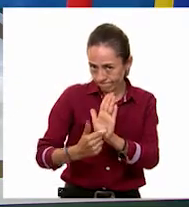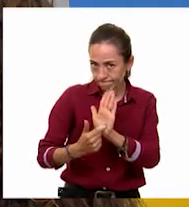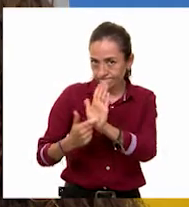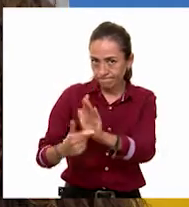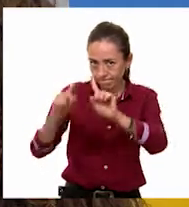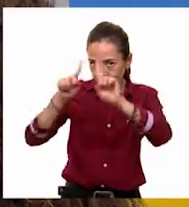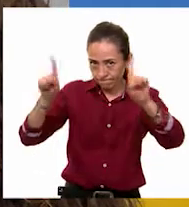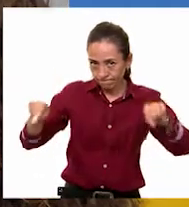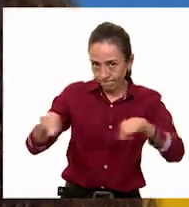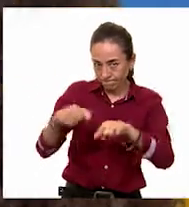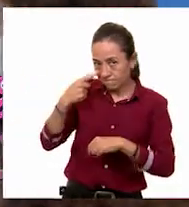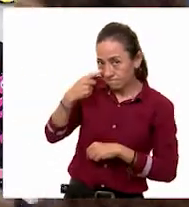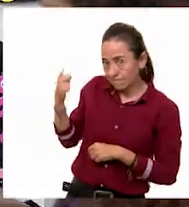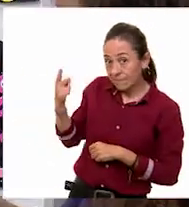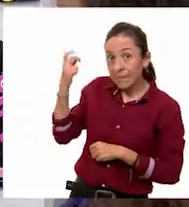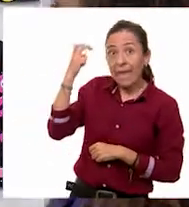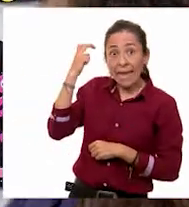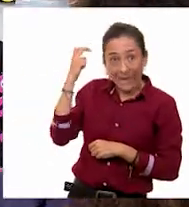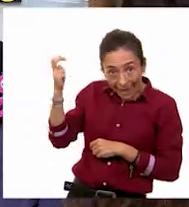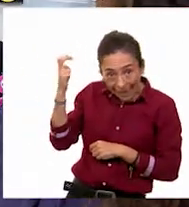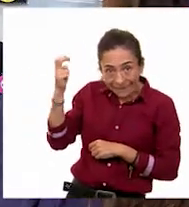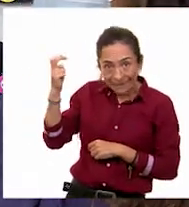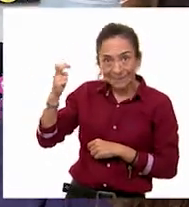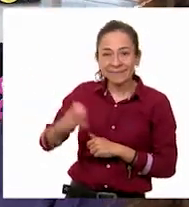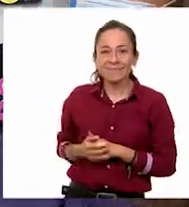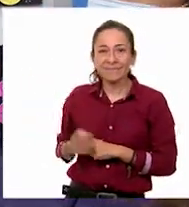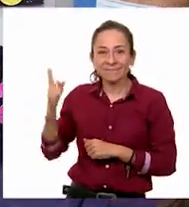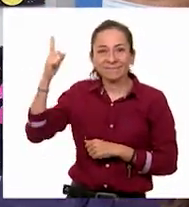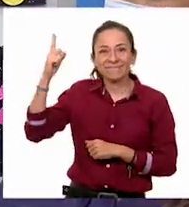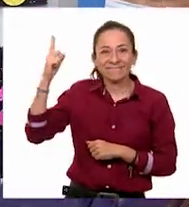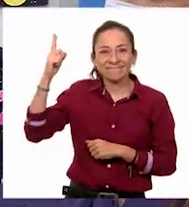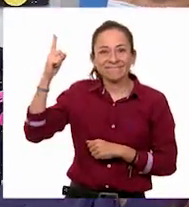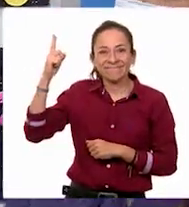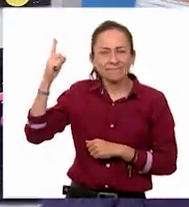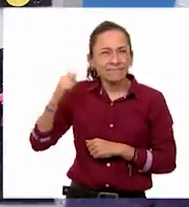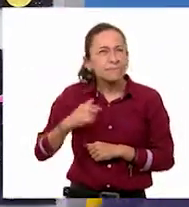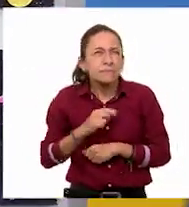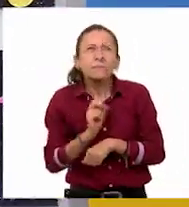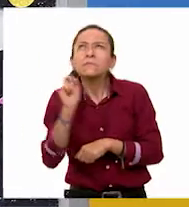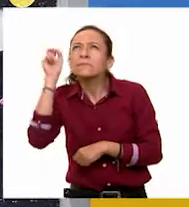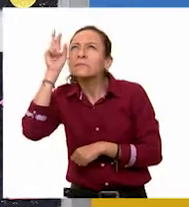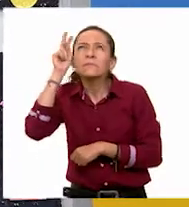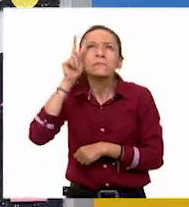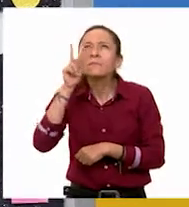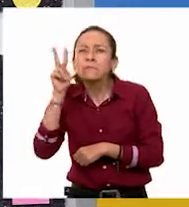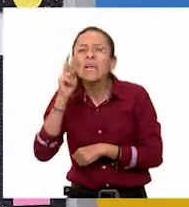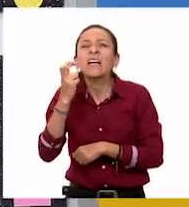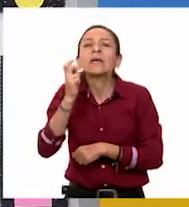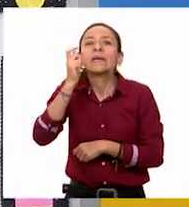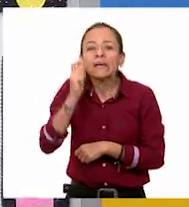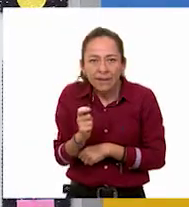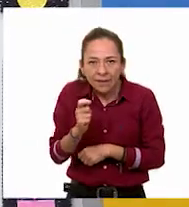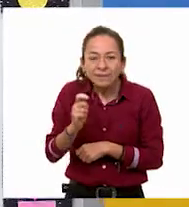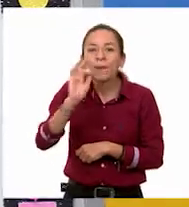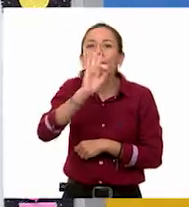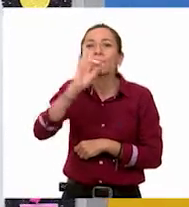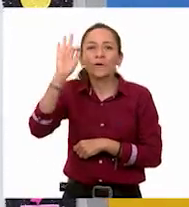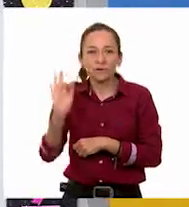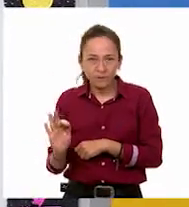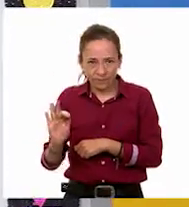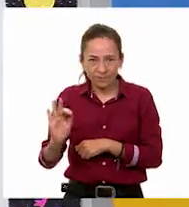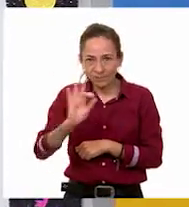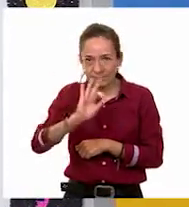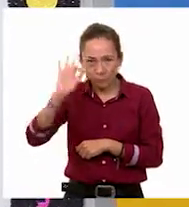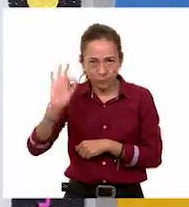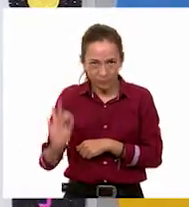Este. Ajá. Ajá. Representa el tanto por ciento. Y